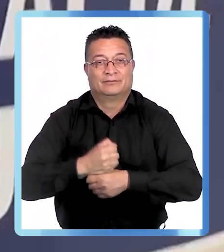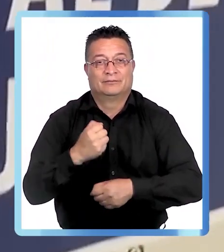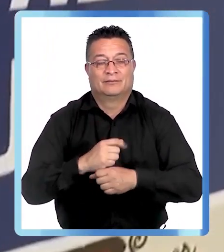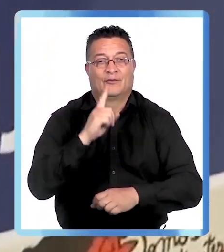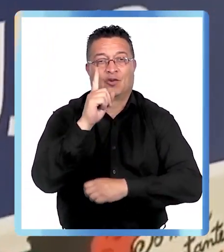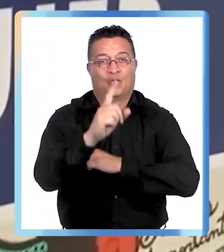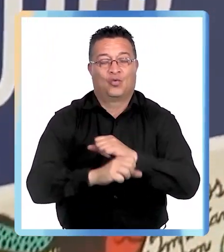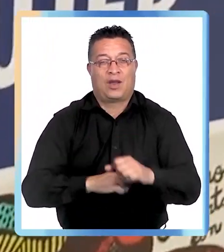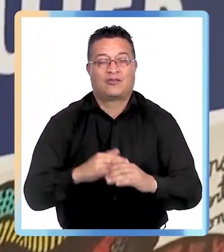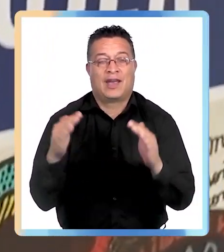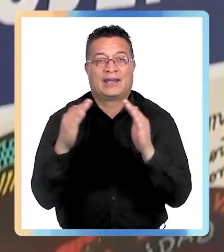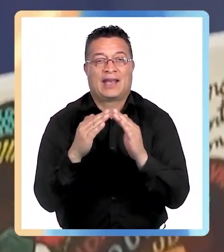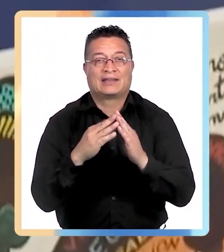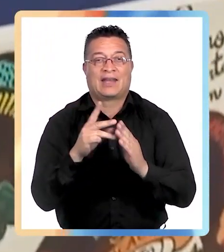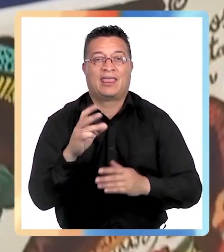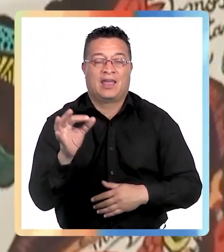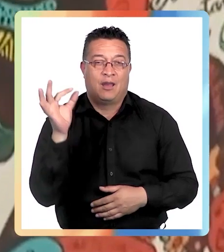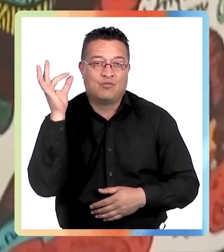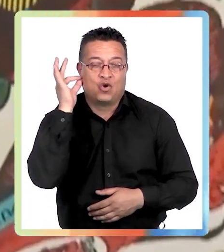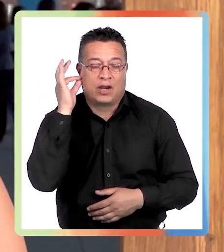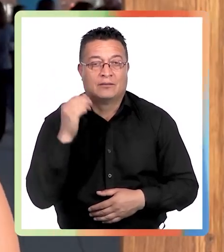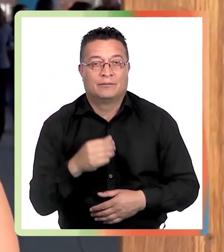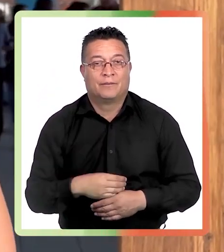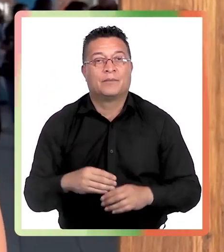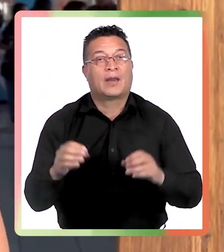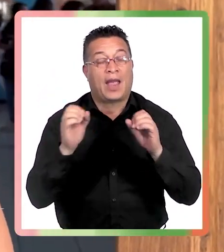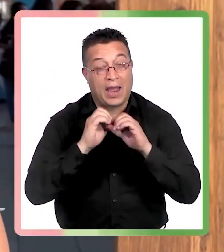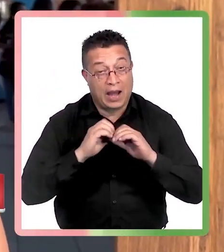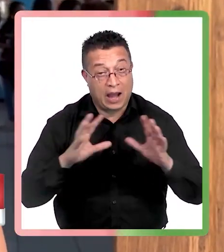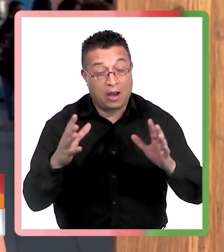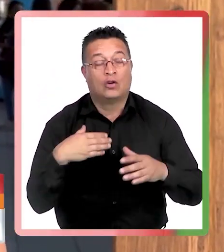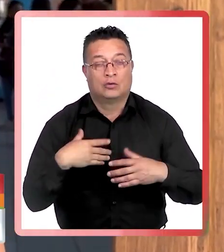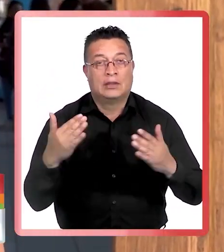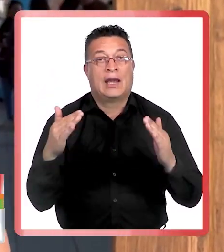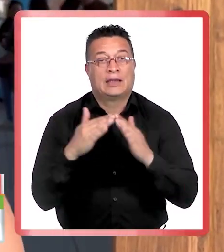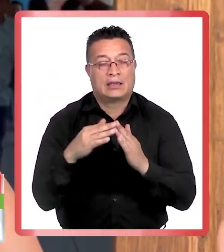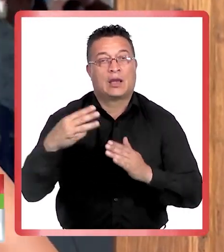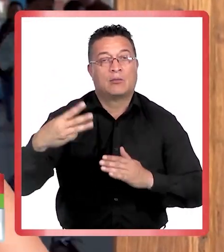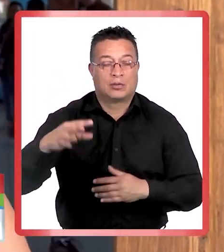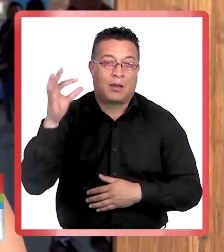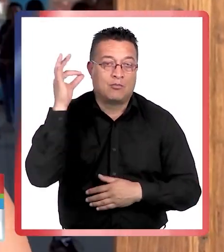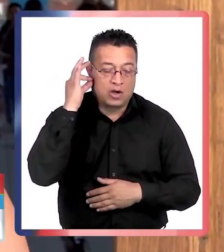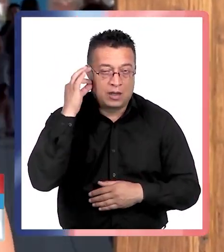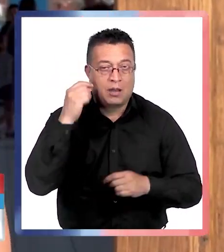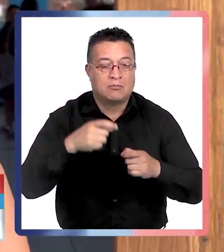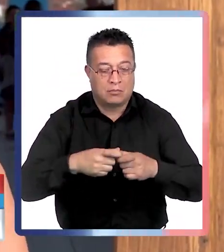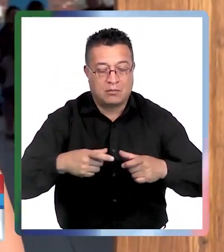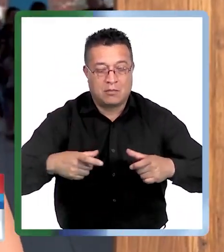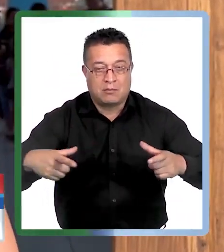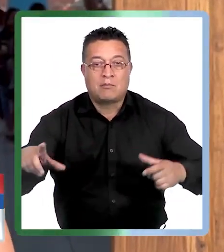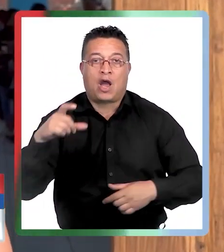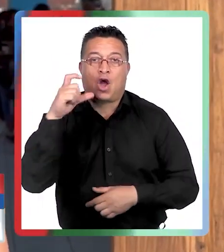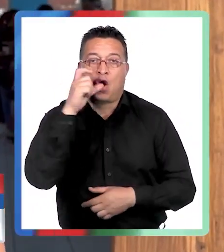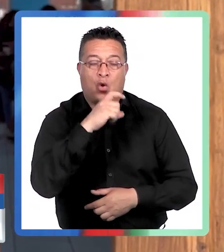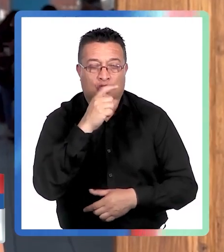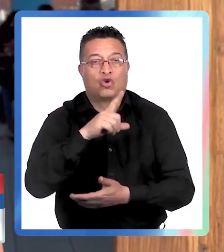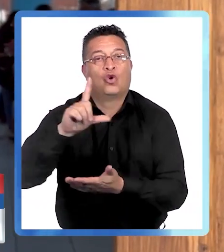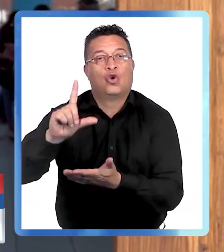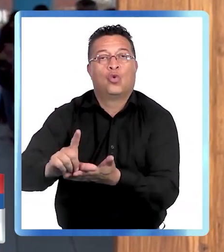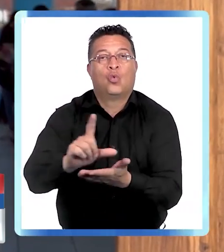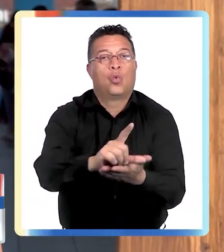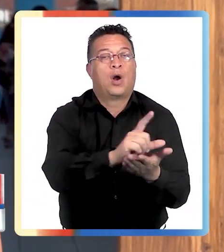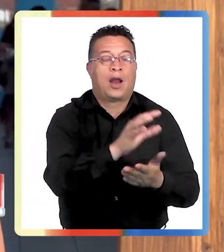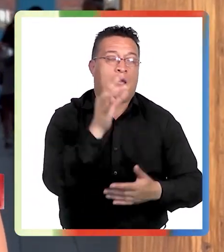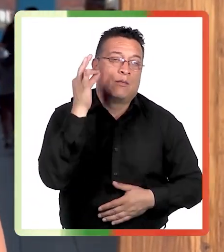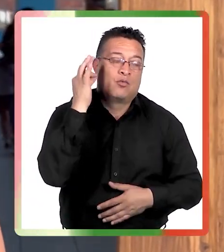el año desde la Casa de la Mujer. Claramente queremos, como Casa Municipal de la Mujer, ir expandiendo estos cursos a lugares donde